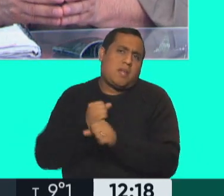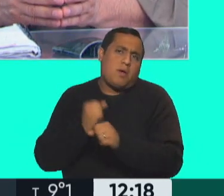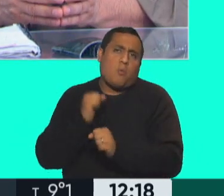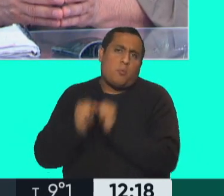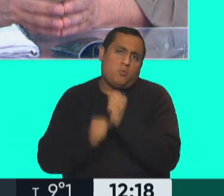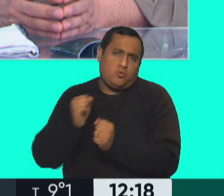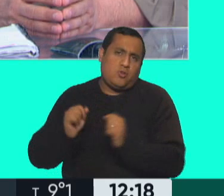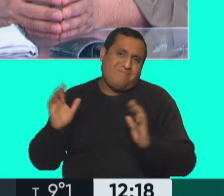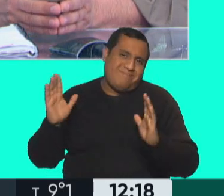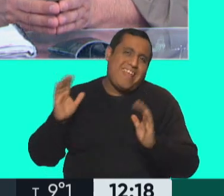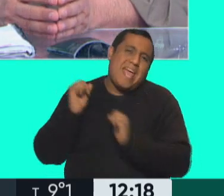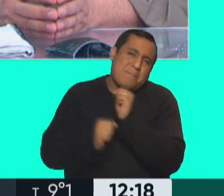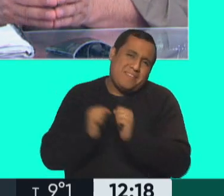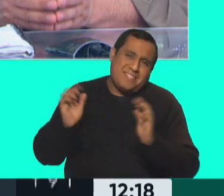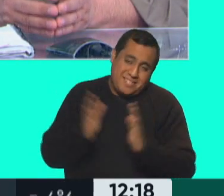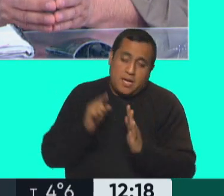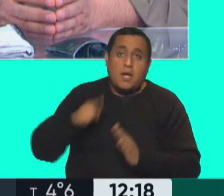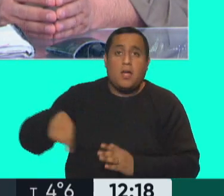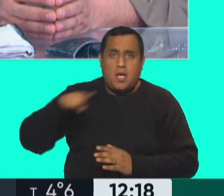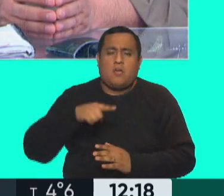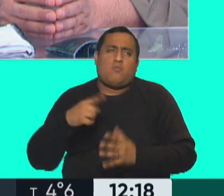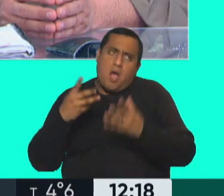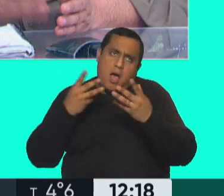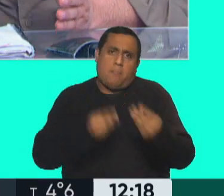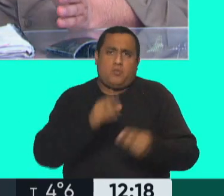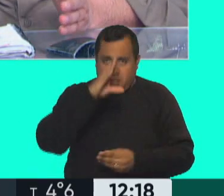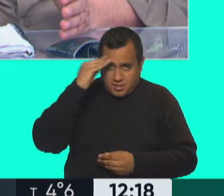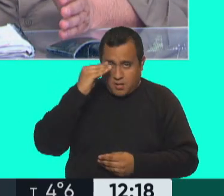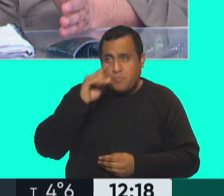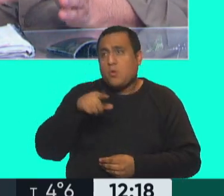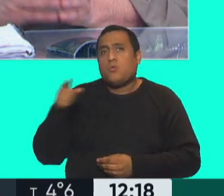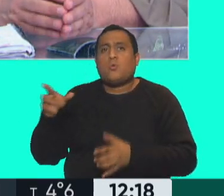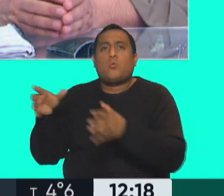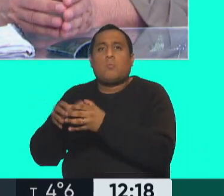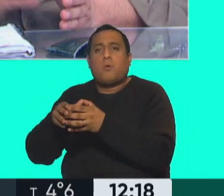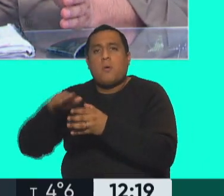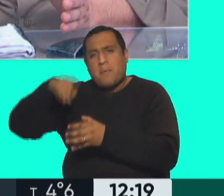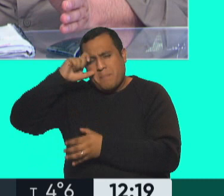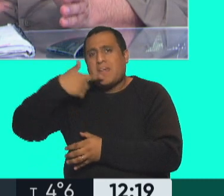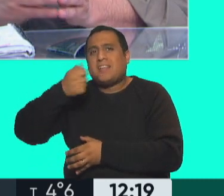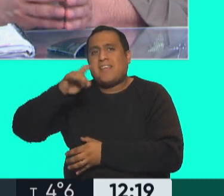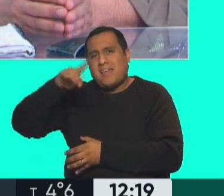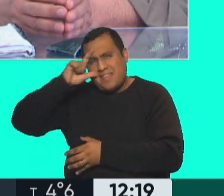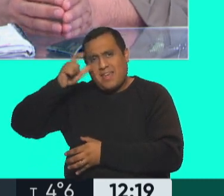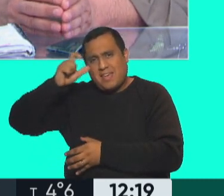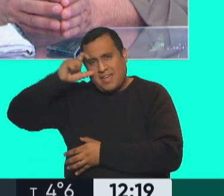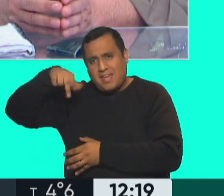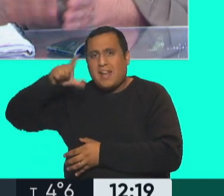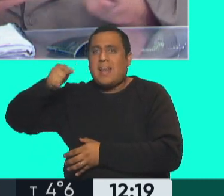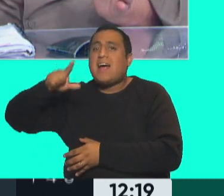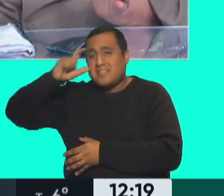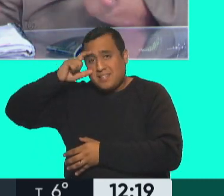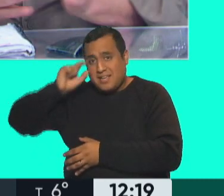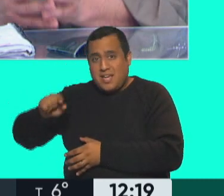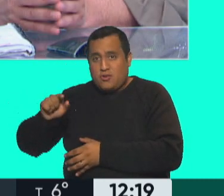solidario con lo que le pasa a Cristina Fernández de Kirchner. La mesa de enlace está en las antípodas de esa solidaridad.